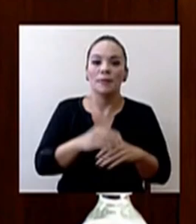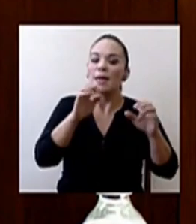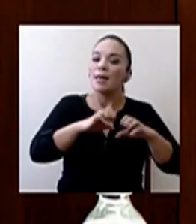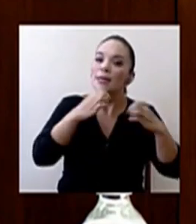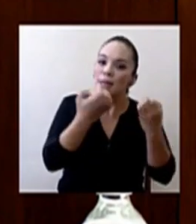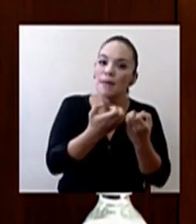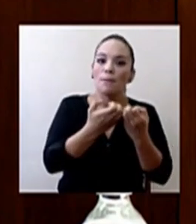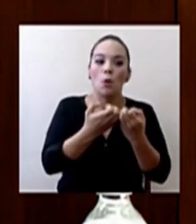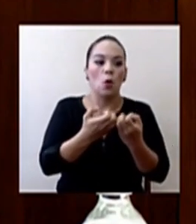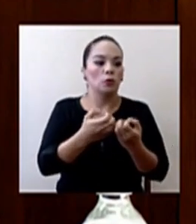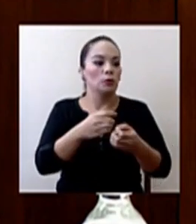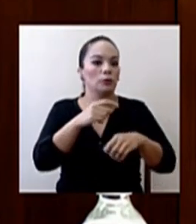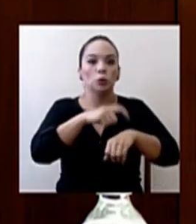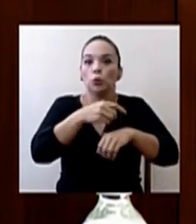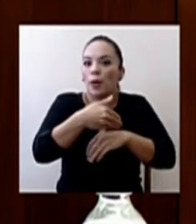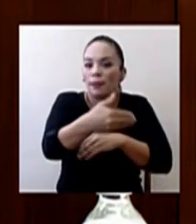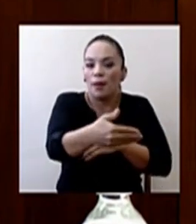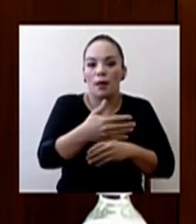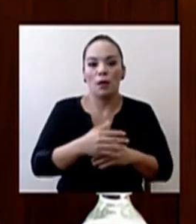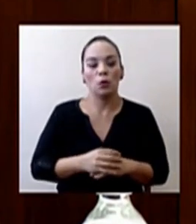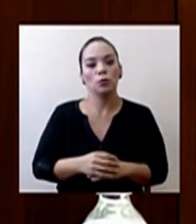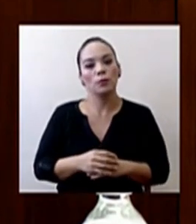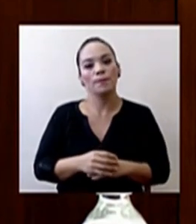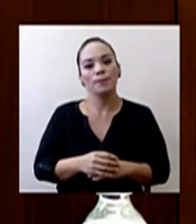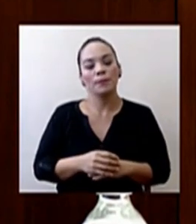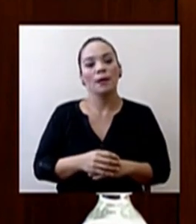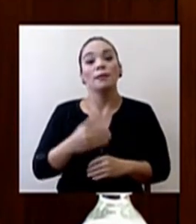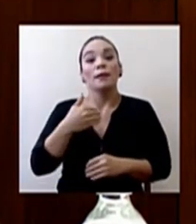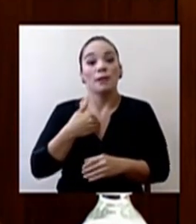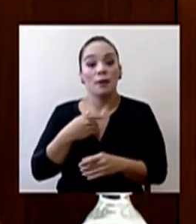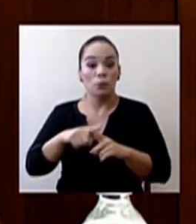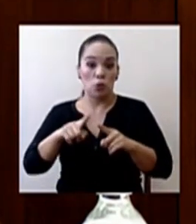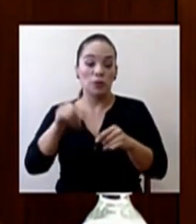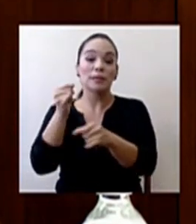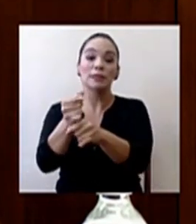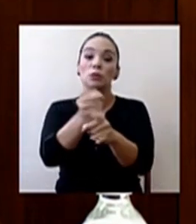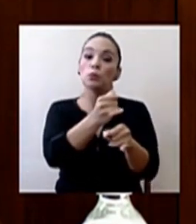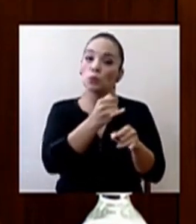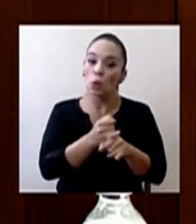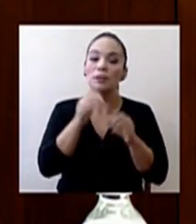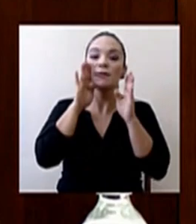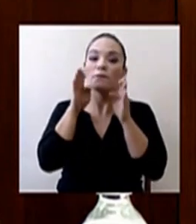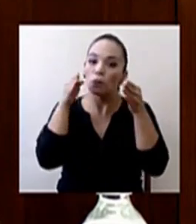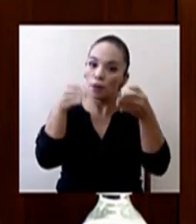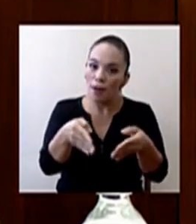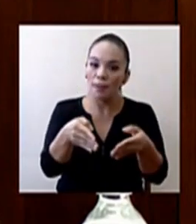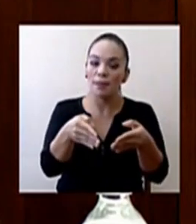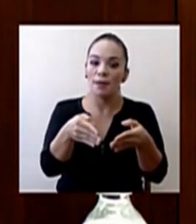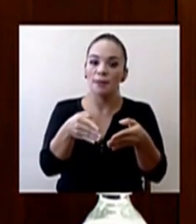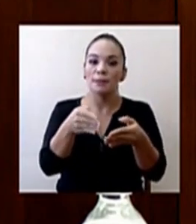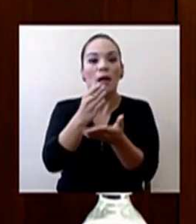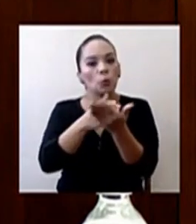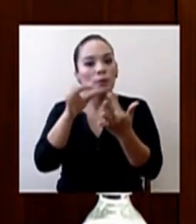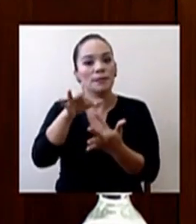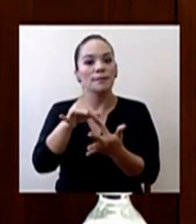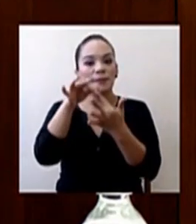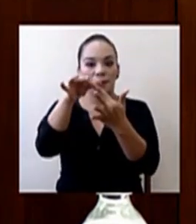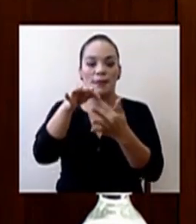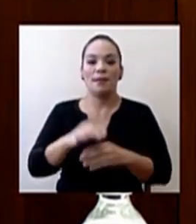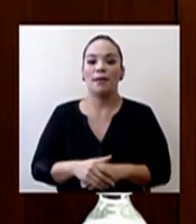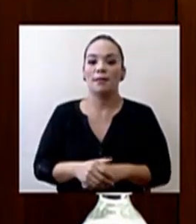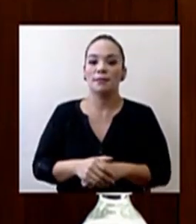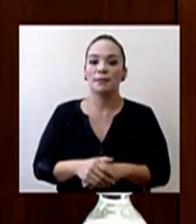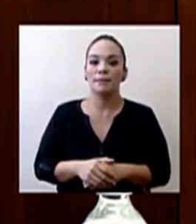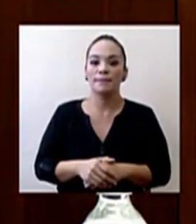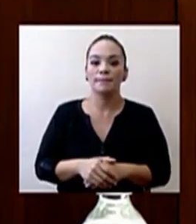equipos duraderos. Tenemos instituciones que están enfocadas en ciertas especialidades. Y